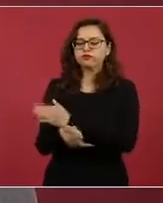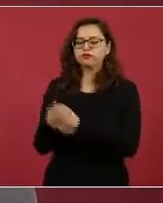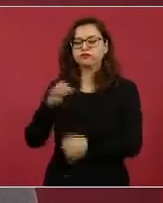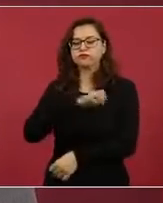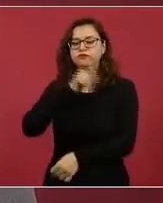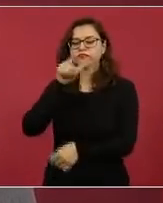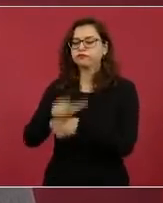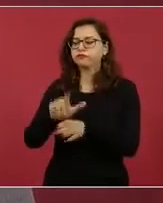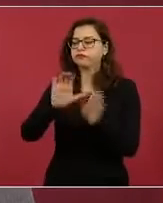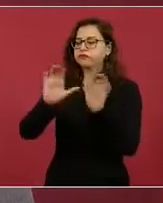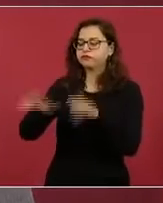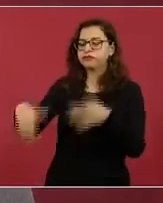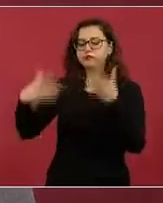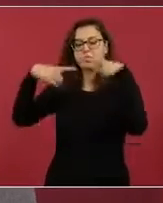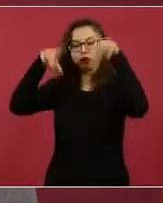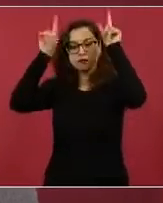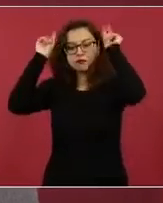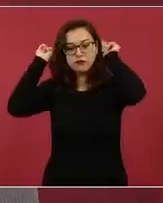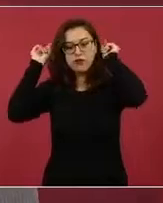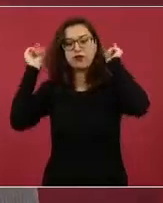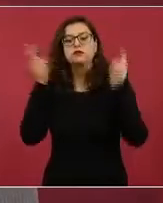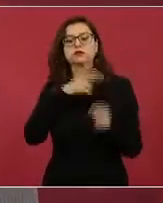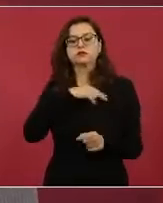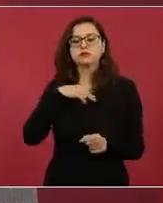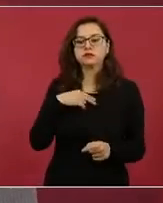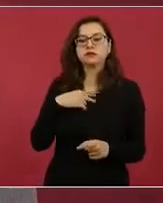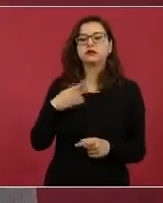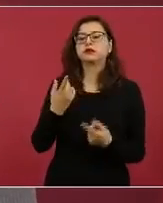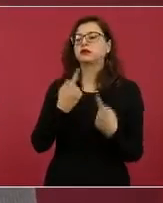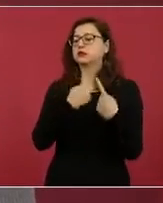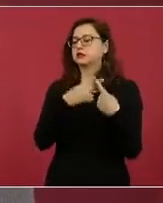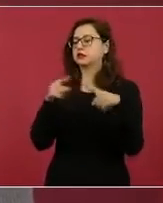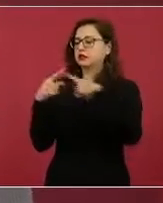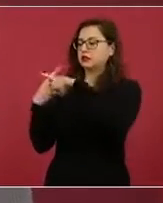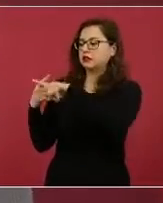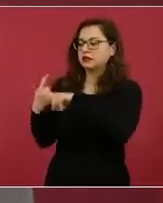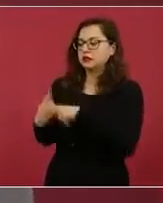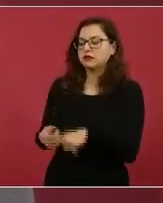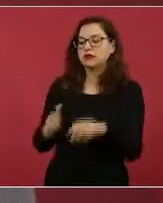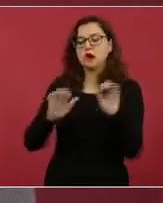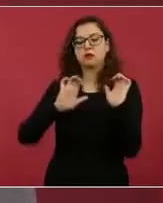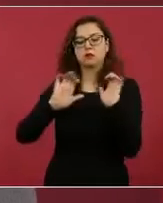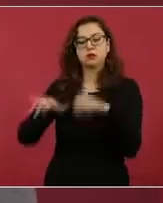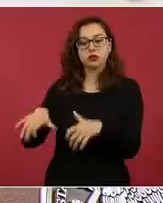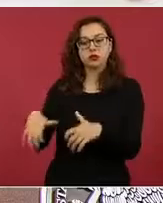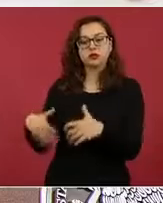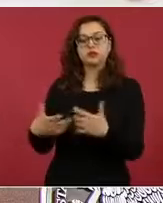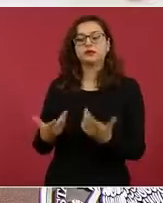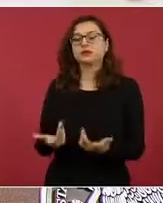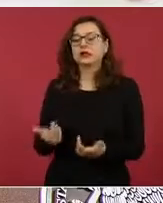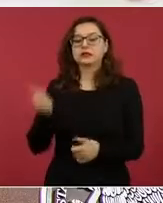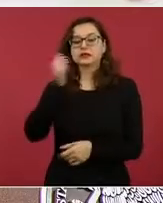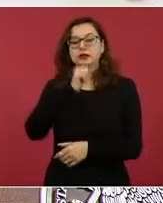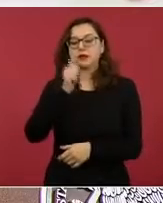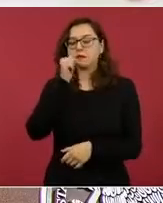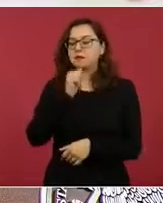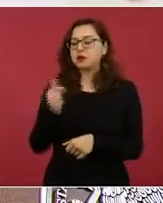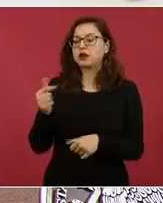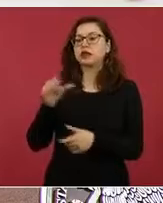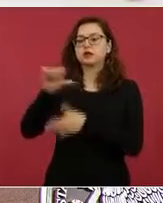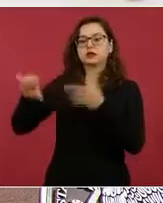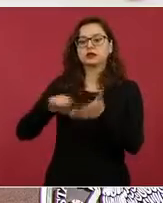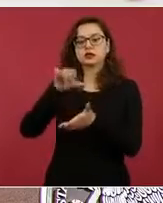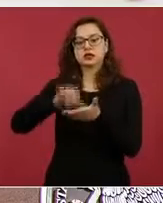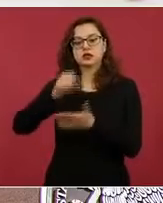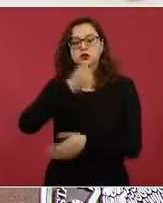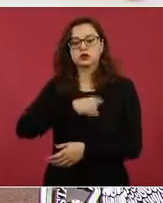que haya médico todo el tiempo en los centros de salud,